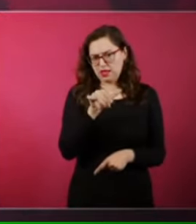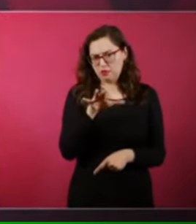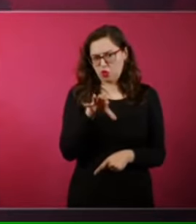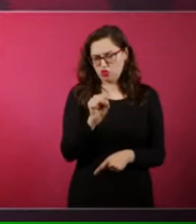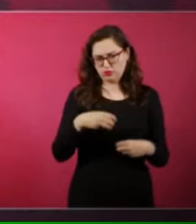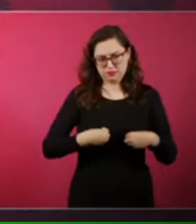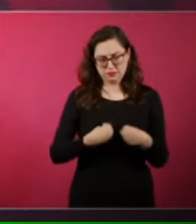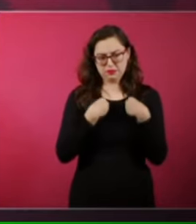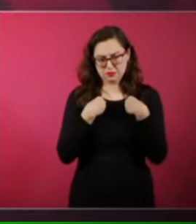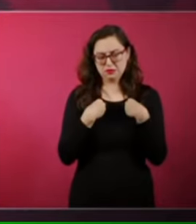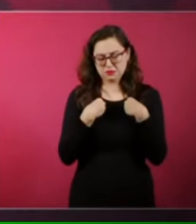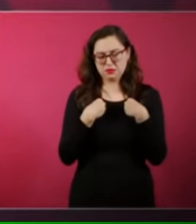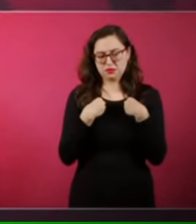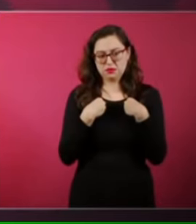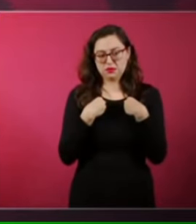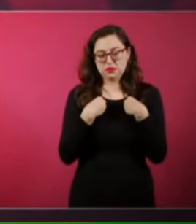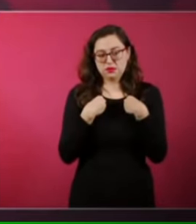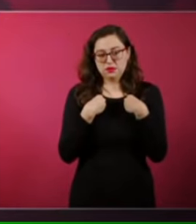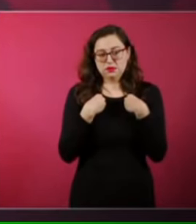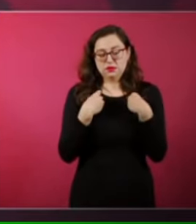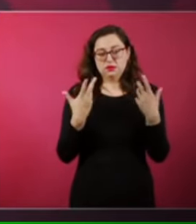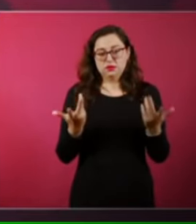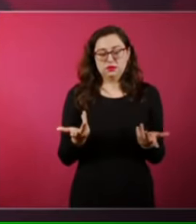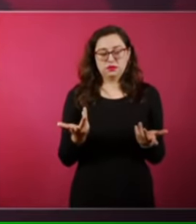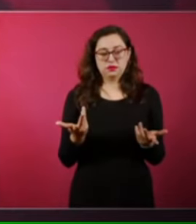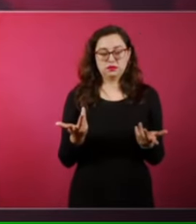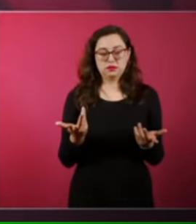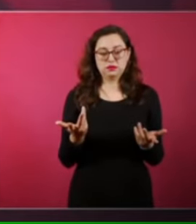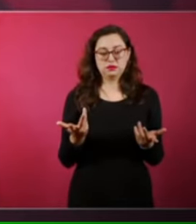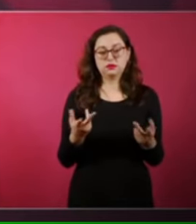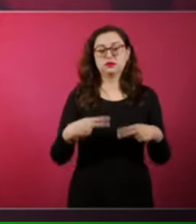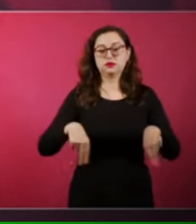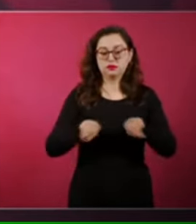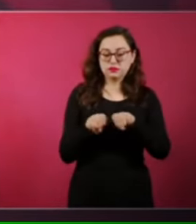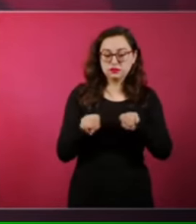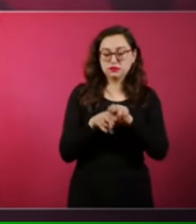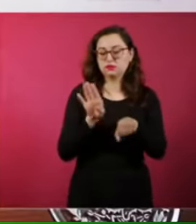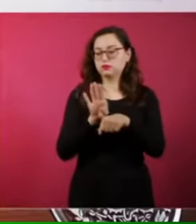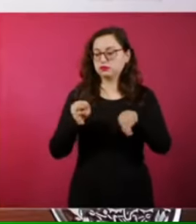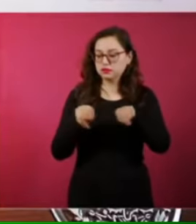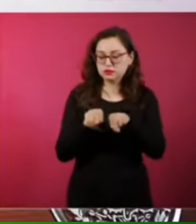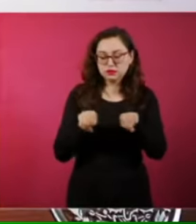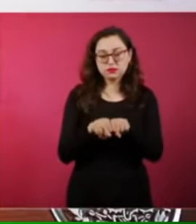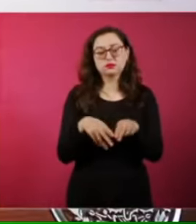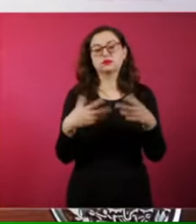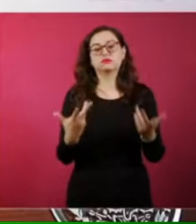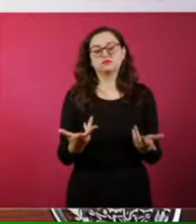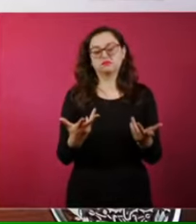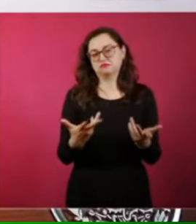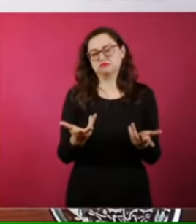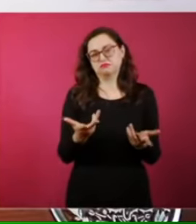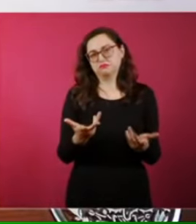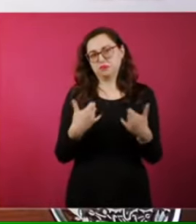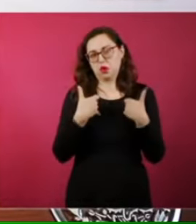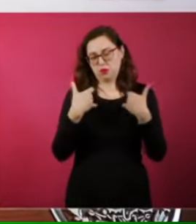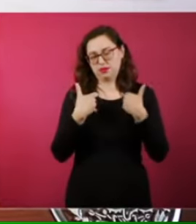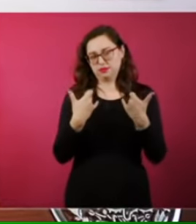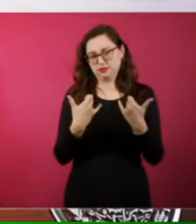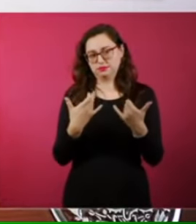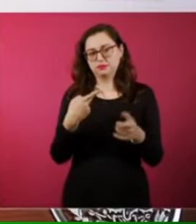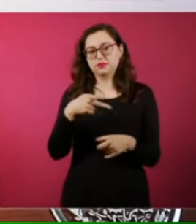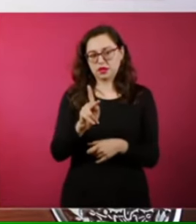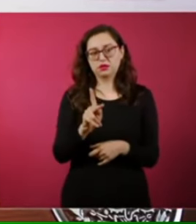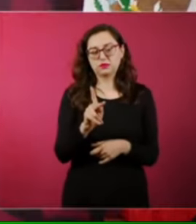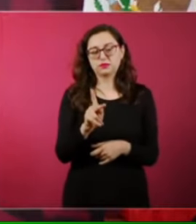Son ya, creo que, nietos, bisnietos, estamos hablando de la historia. Pero,